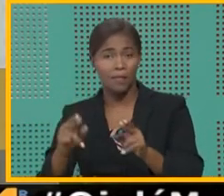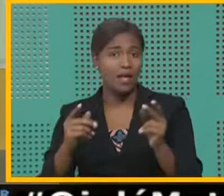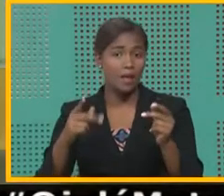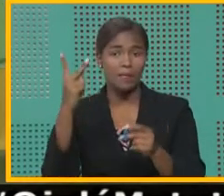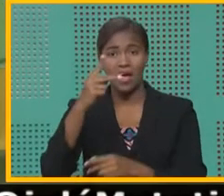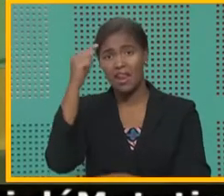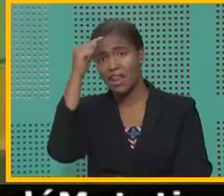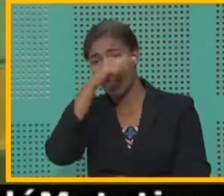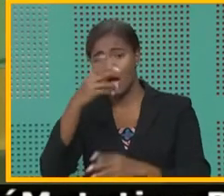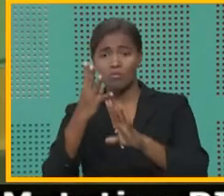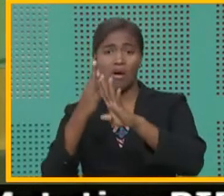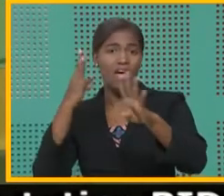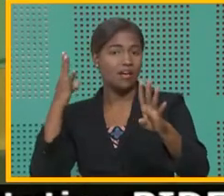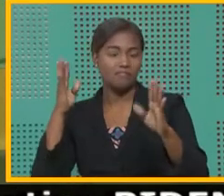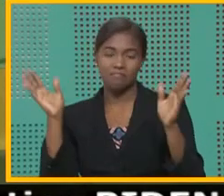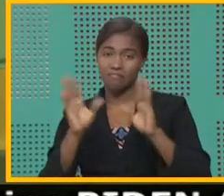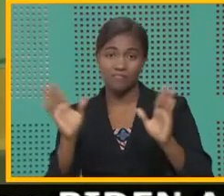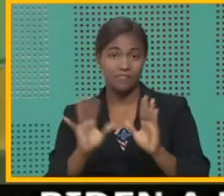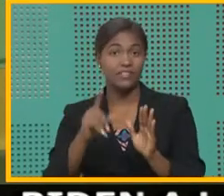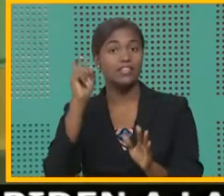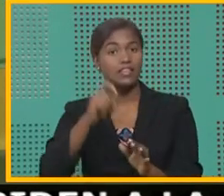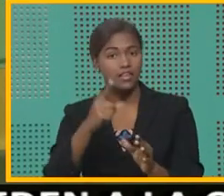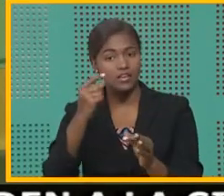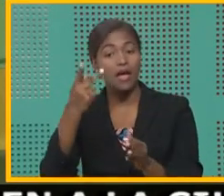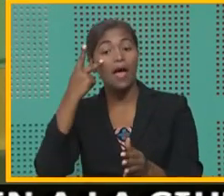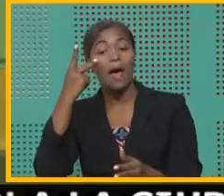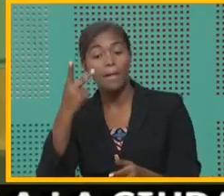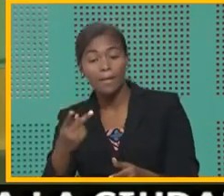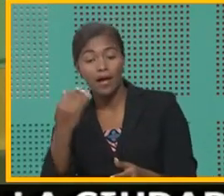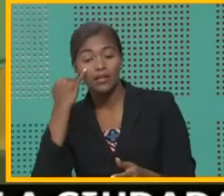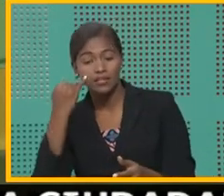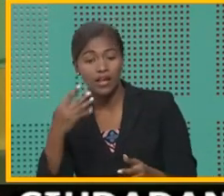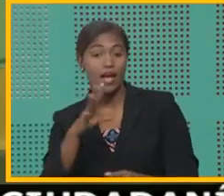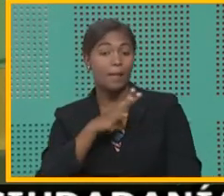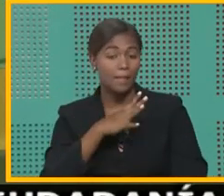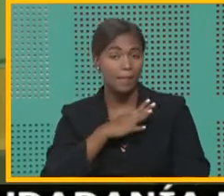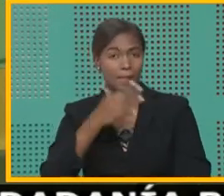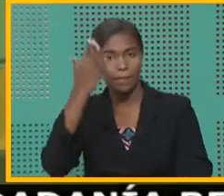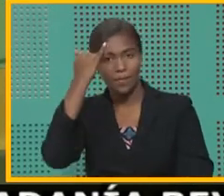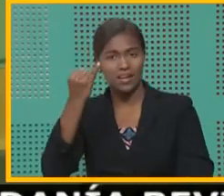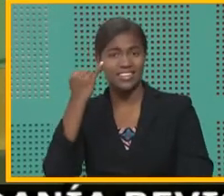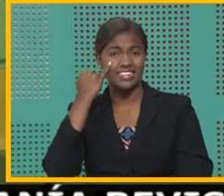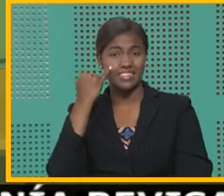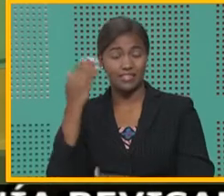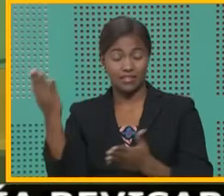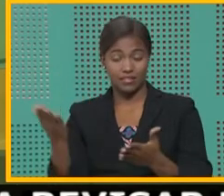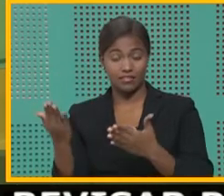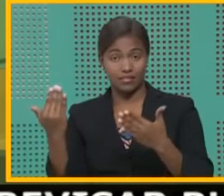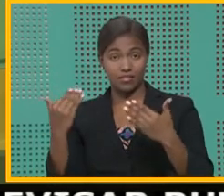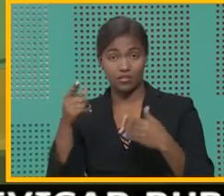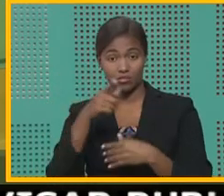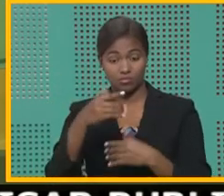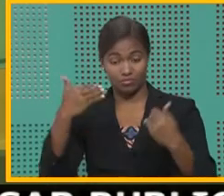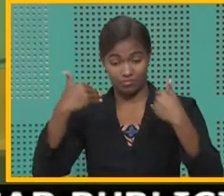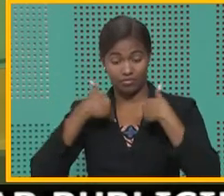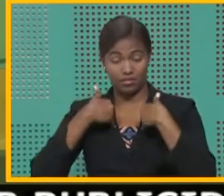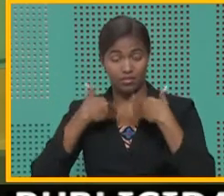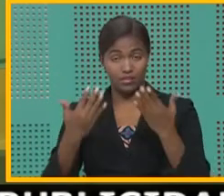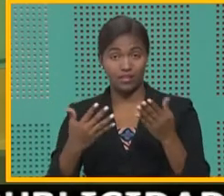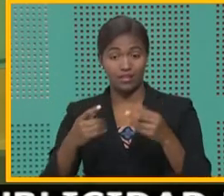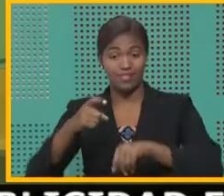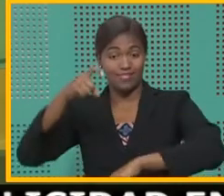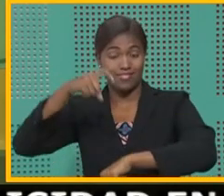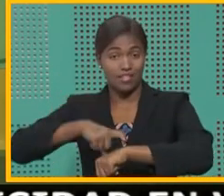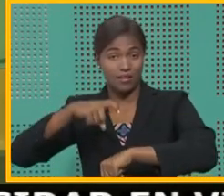Viernes Negro, que hay una fila. No, no, no. Que le prueben el artículo porque en la medida en que tú tienes el